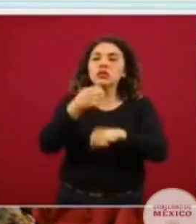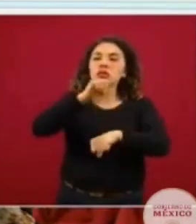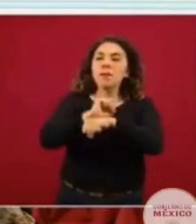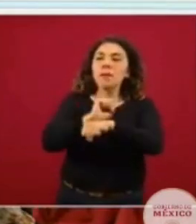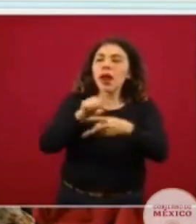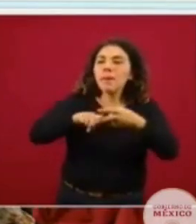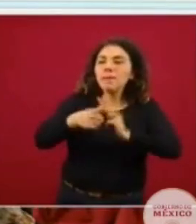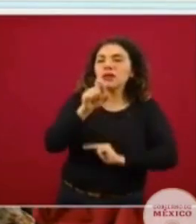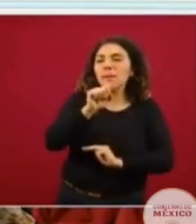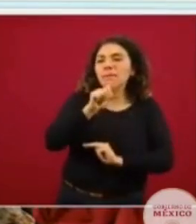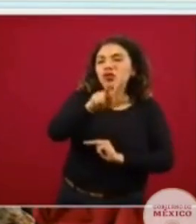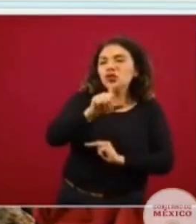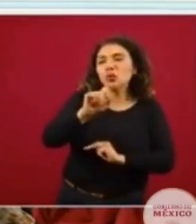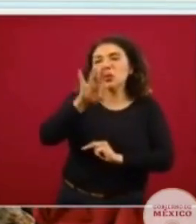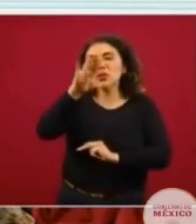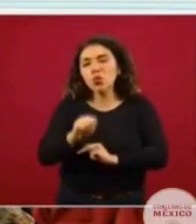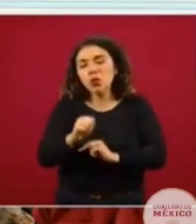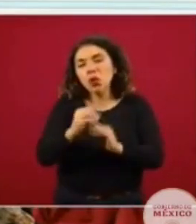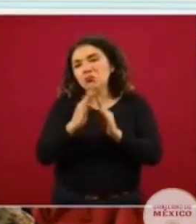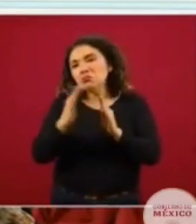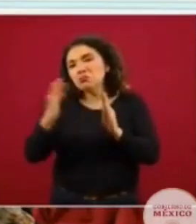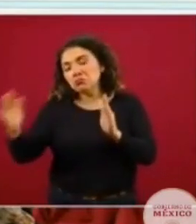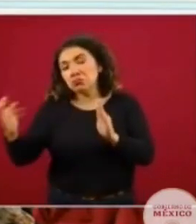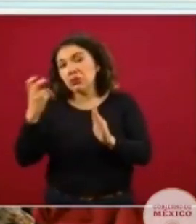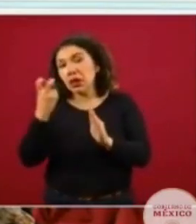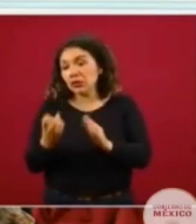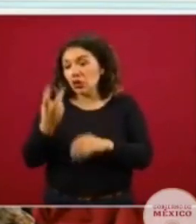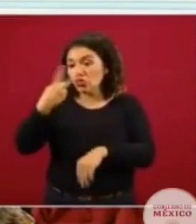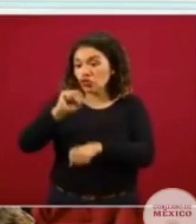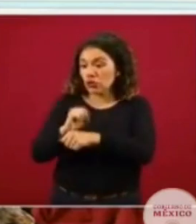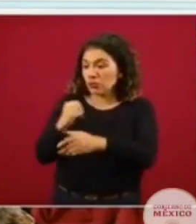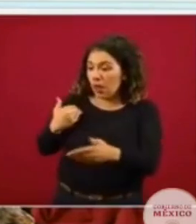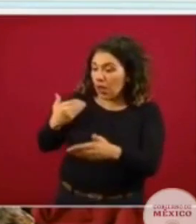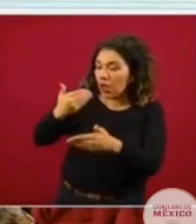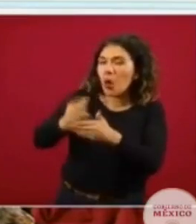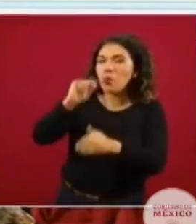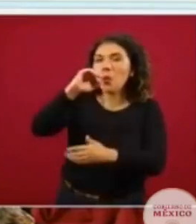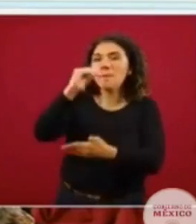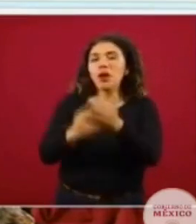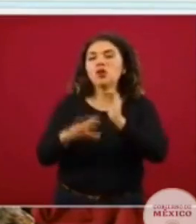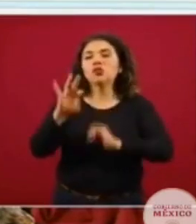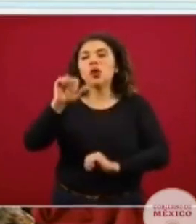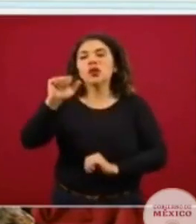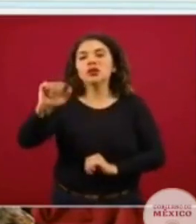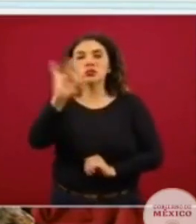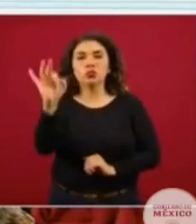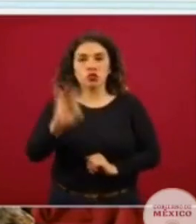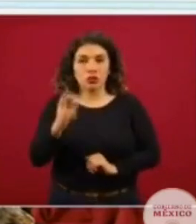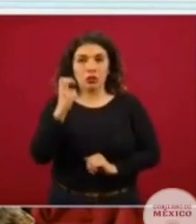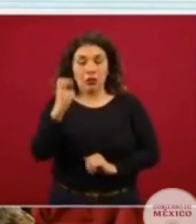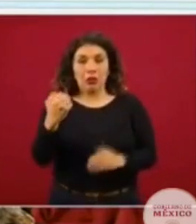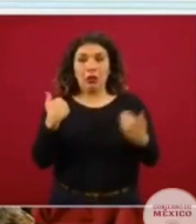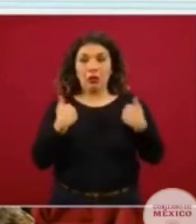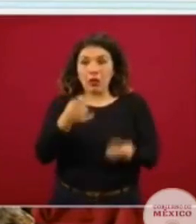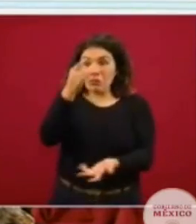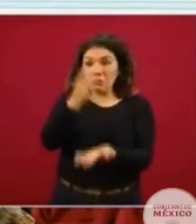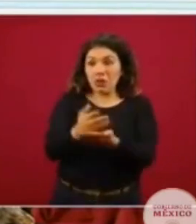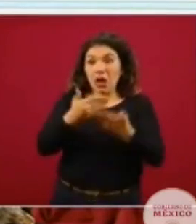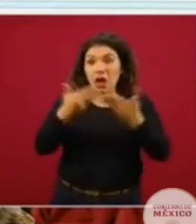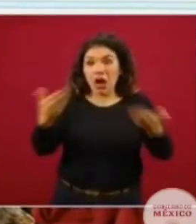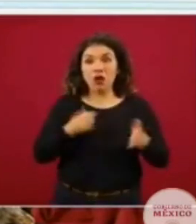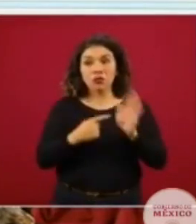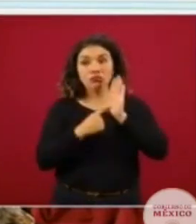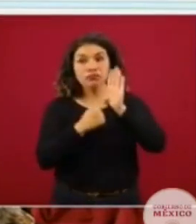semana 28 a 29, siendo en las últimas dos semanas menos 46 por ciento. Un indicador también que hemos estado